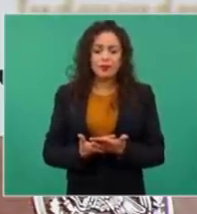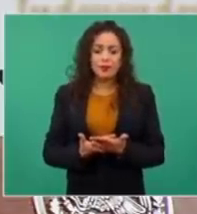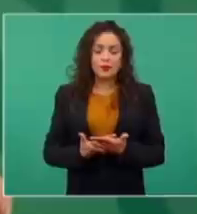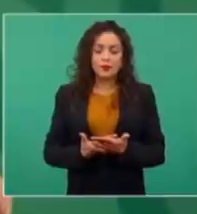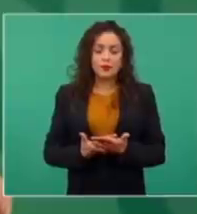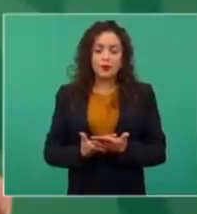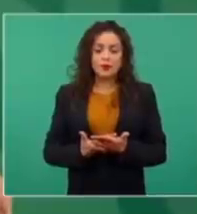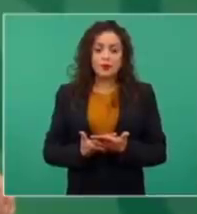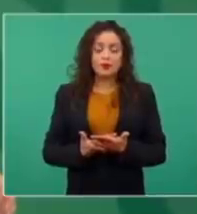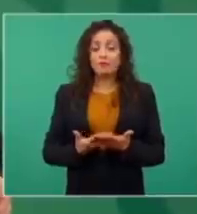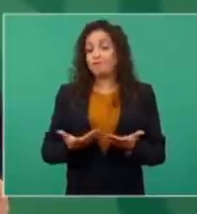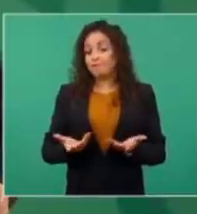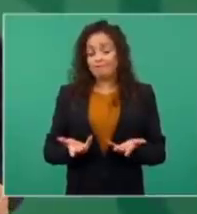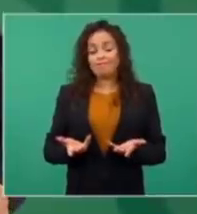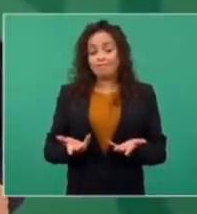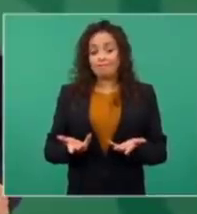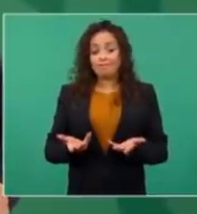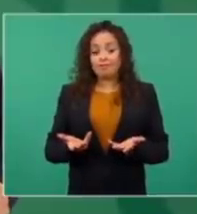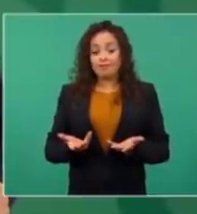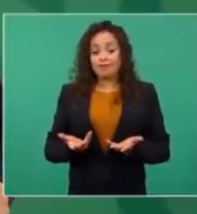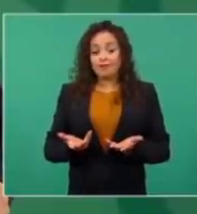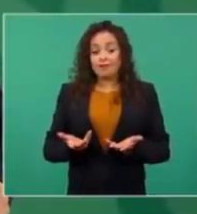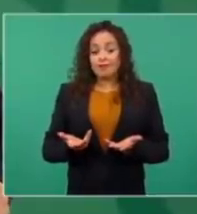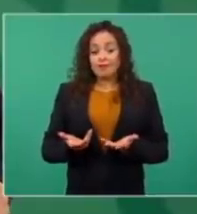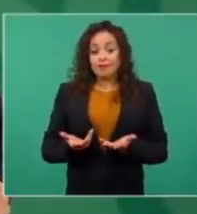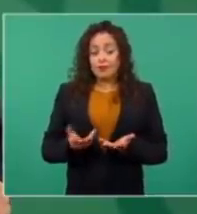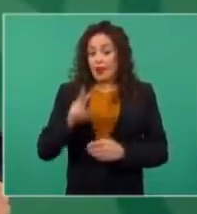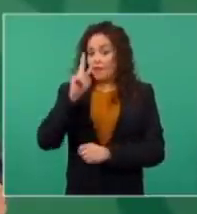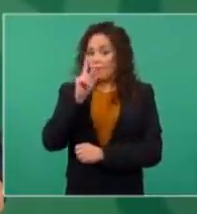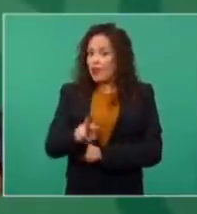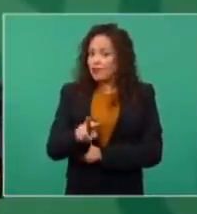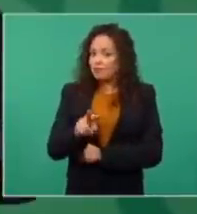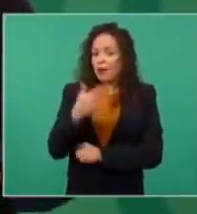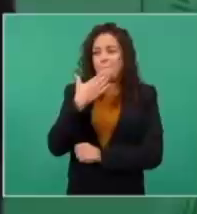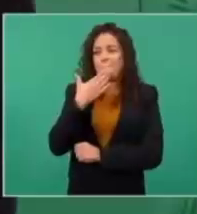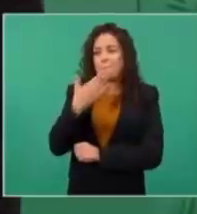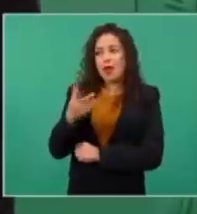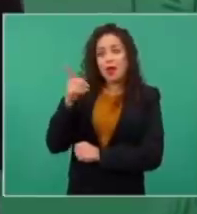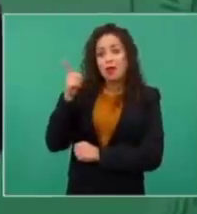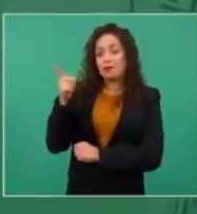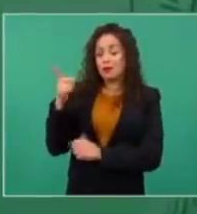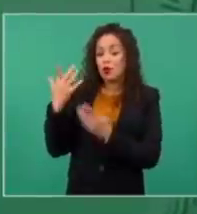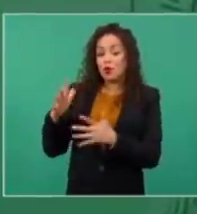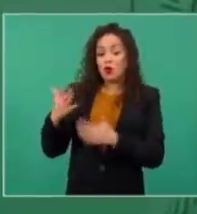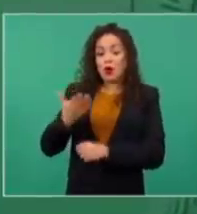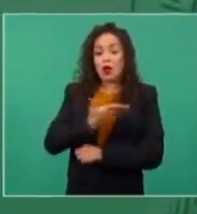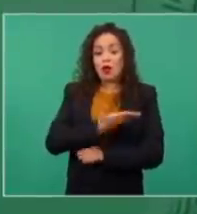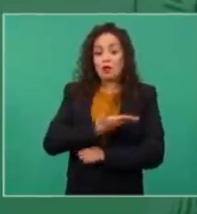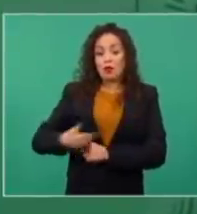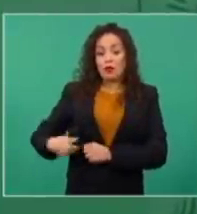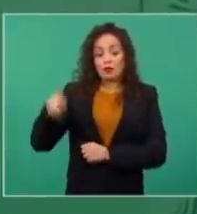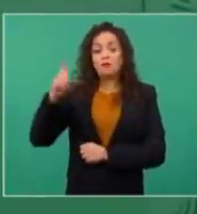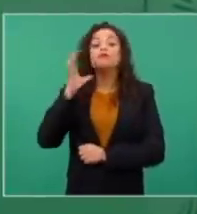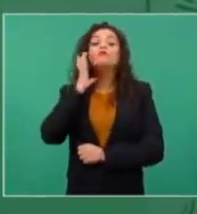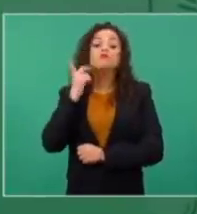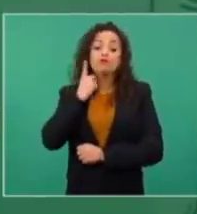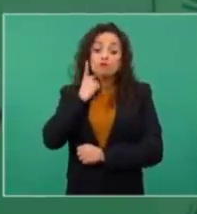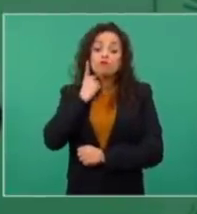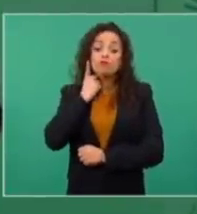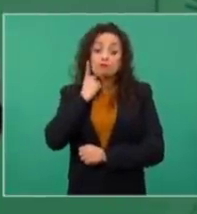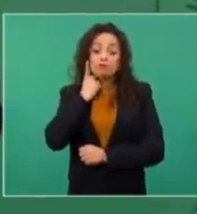Entonces, qué buena actitud del presidente de la Cámara de Diputados,